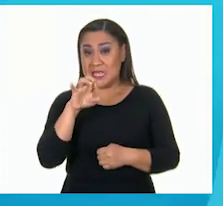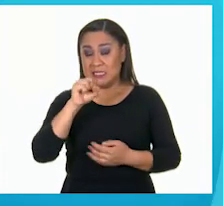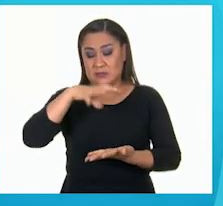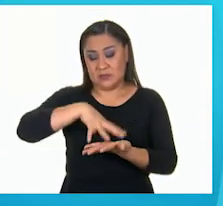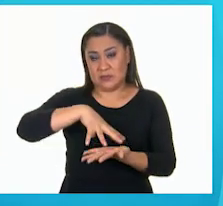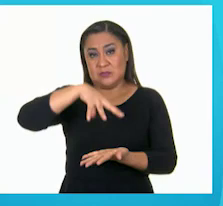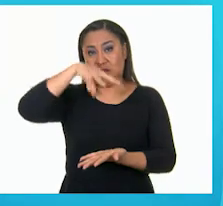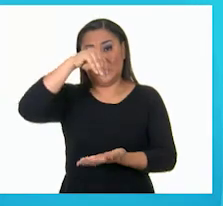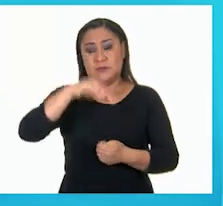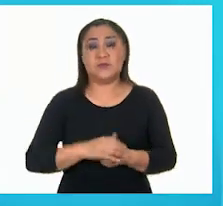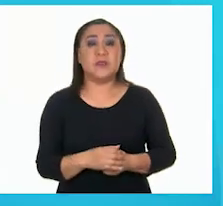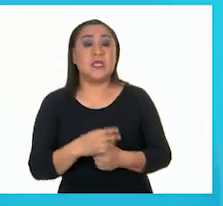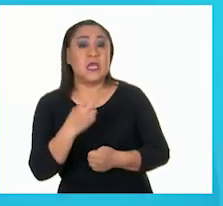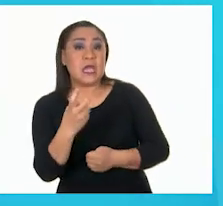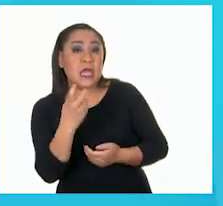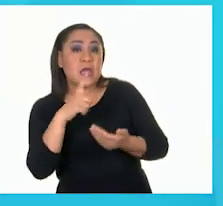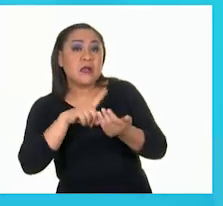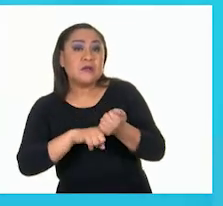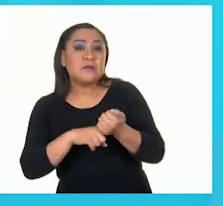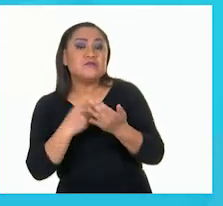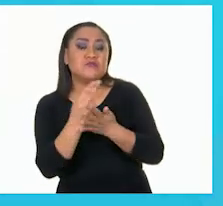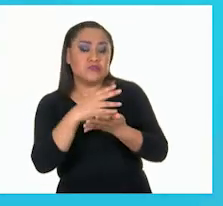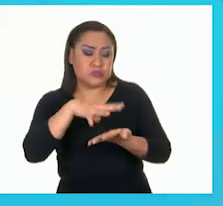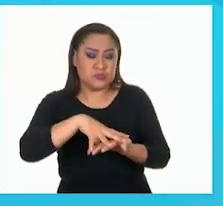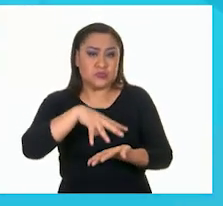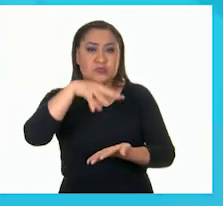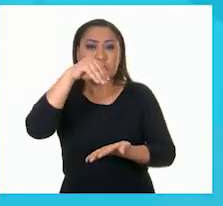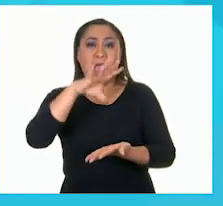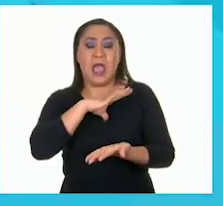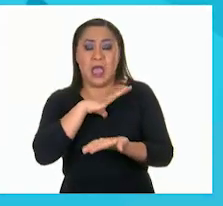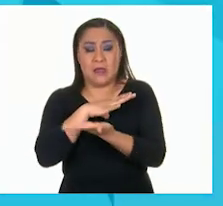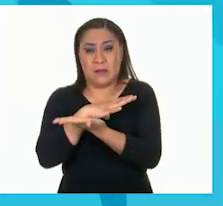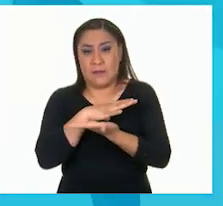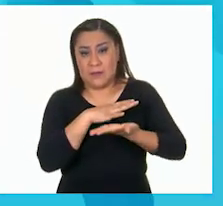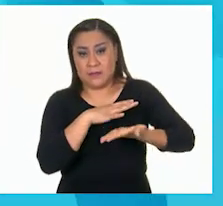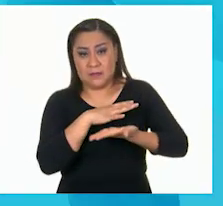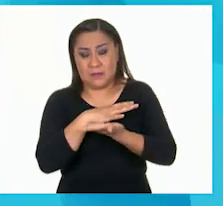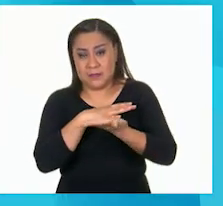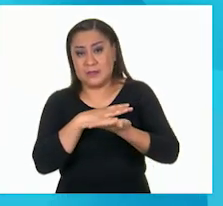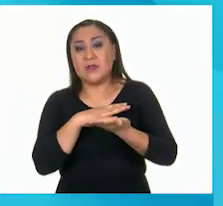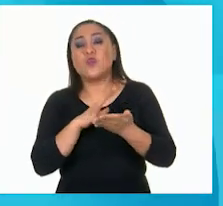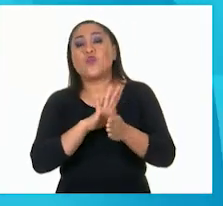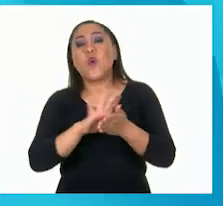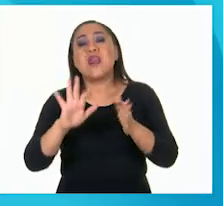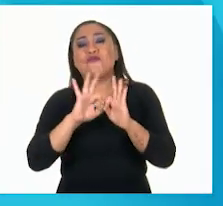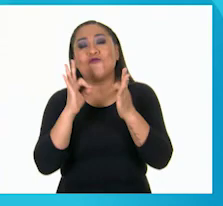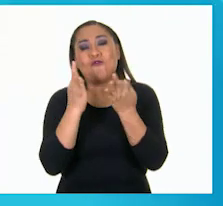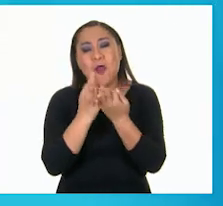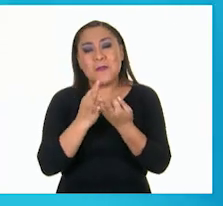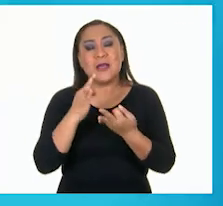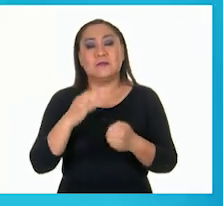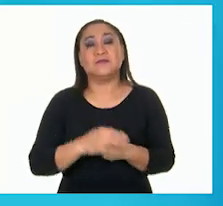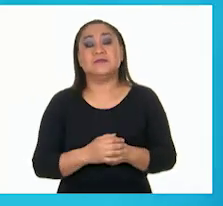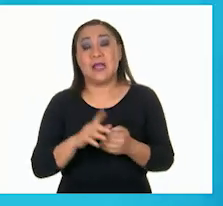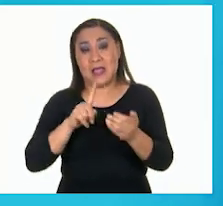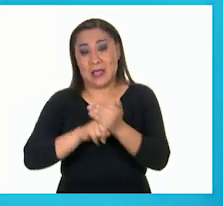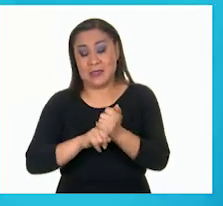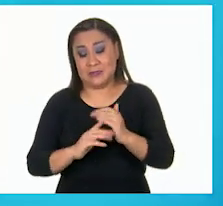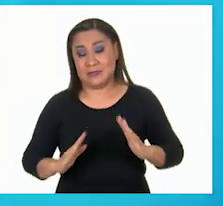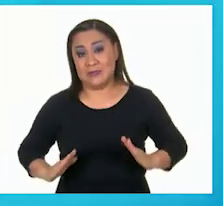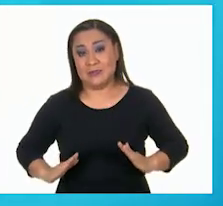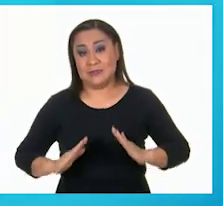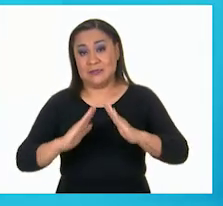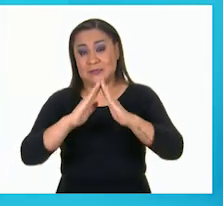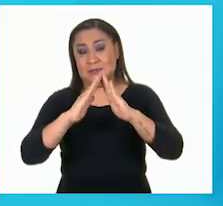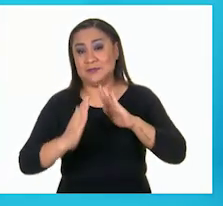Una pirámide es un cuerpo geométrico que tiene como base una figura geométrica. Y sus caras laterales son